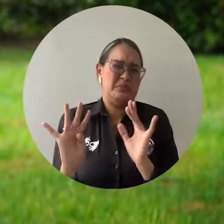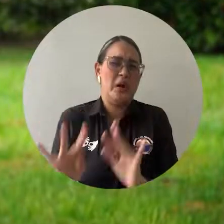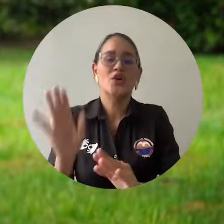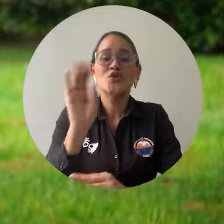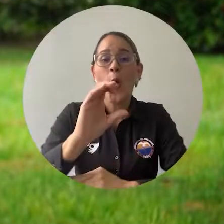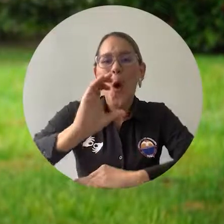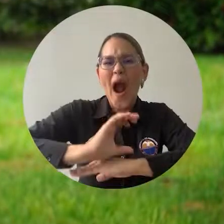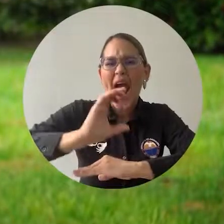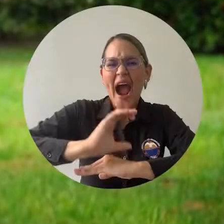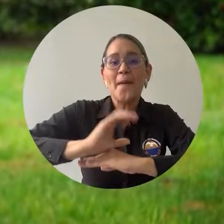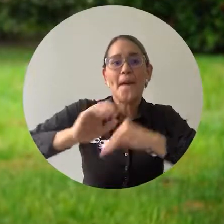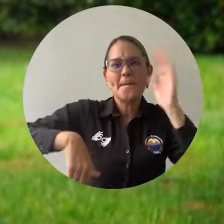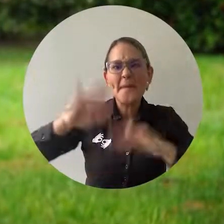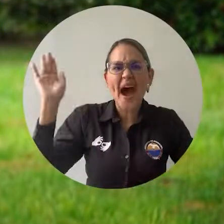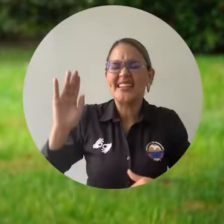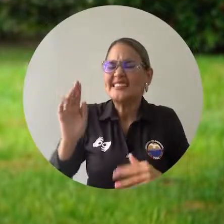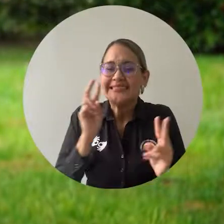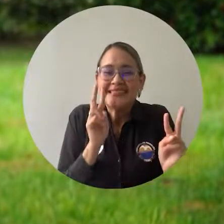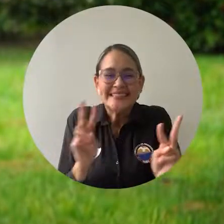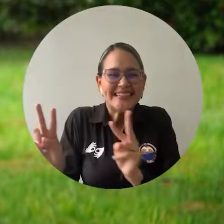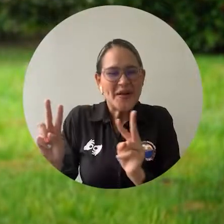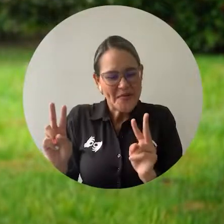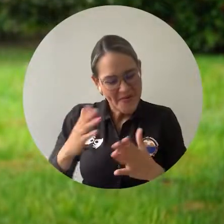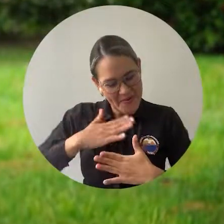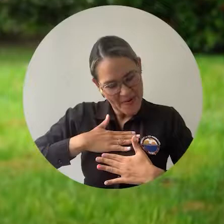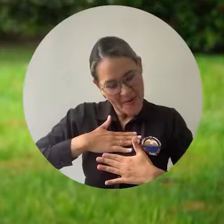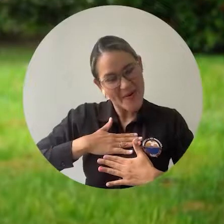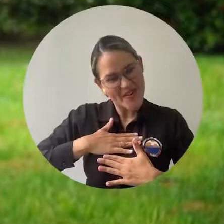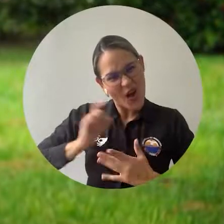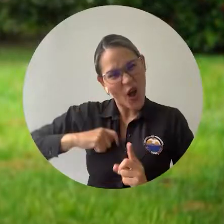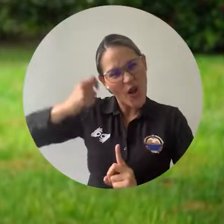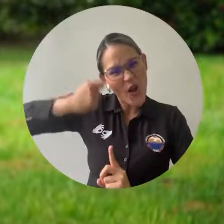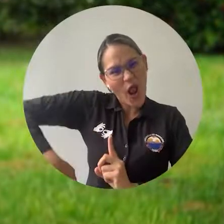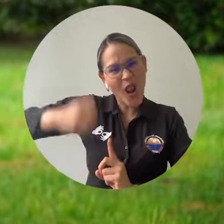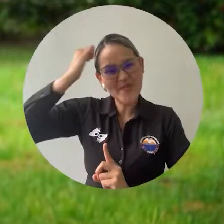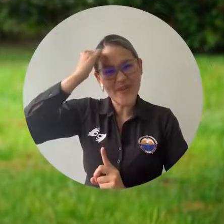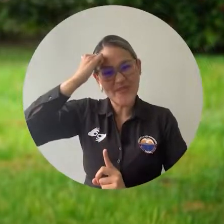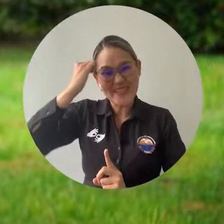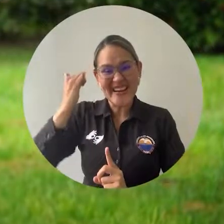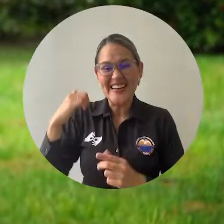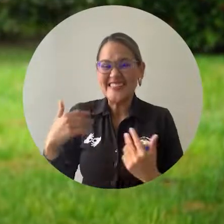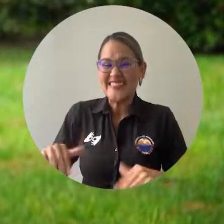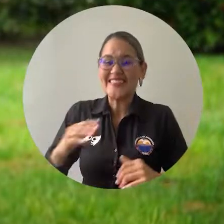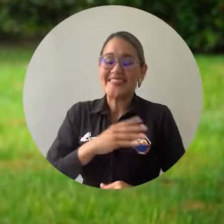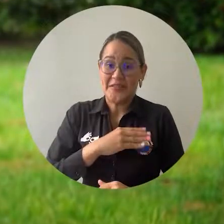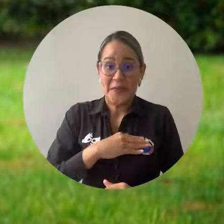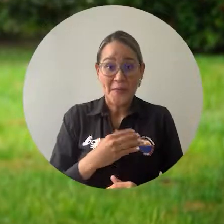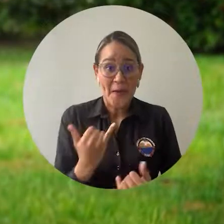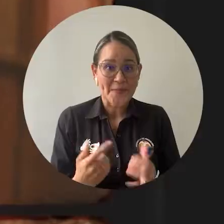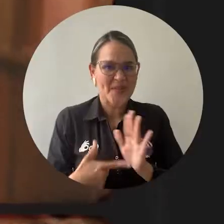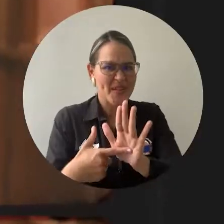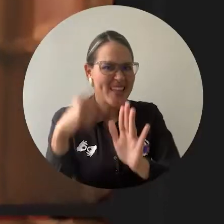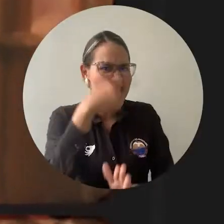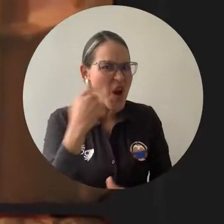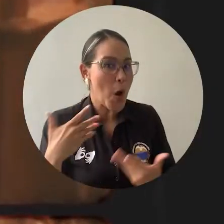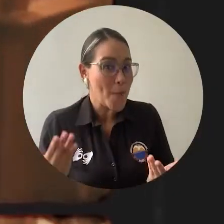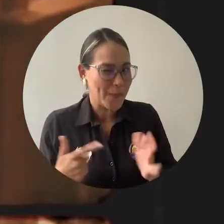Cajamac para disfrutar de una velada en homenaje a su admirable rol. Estas fueron algunas de sus reacciones.